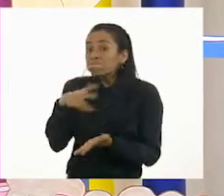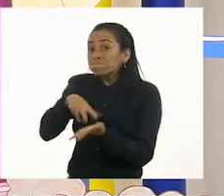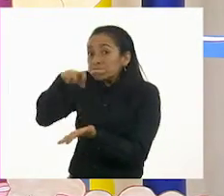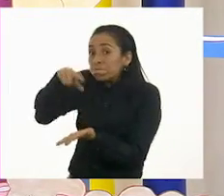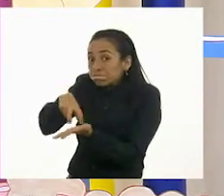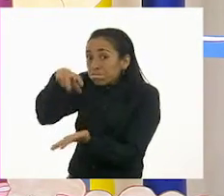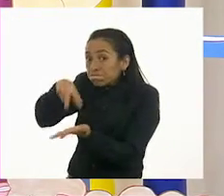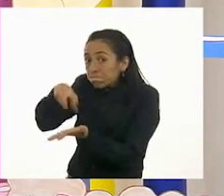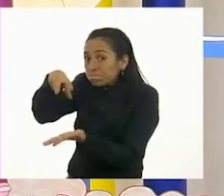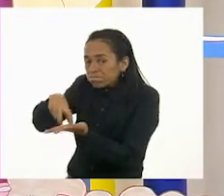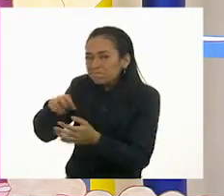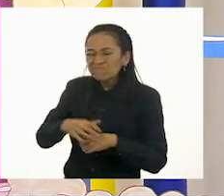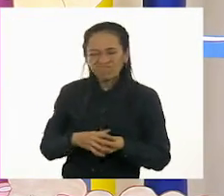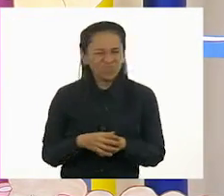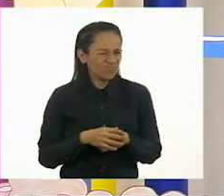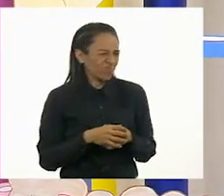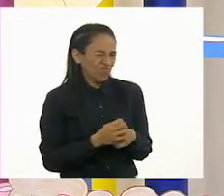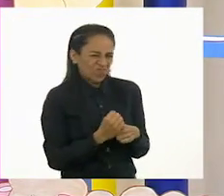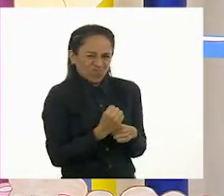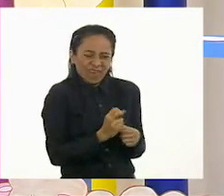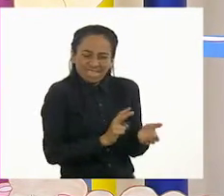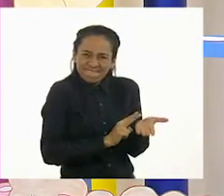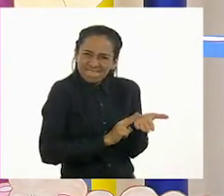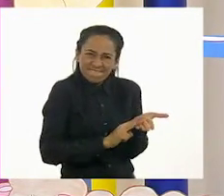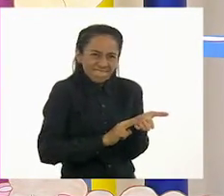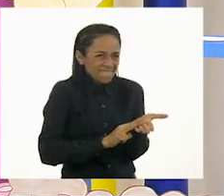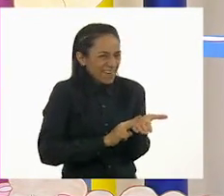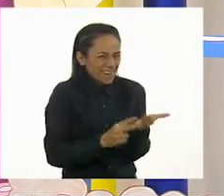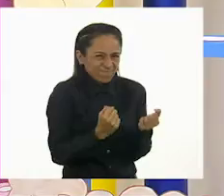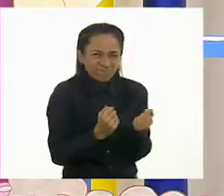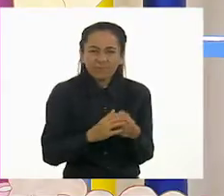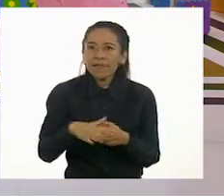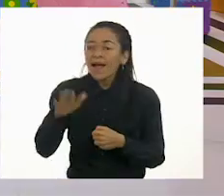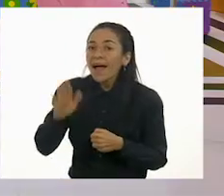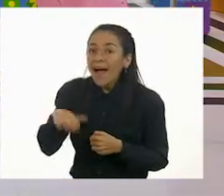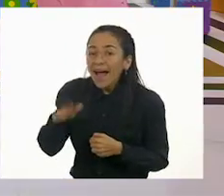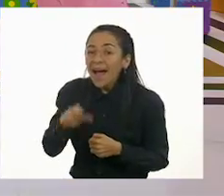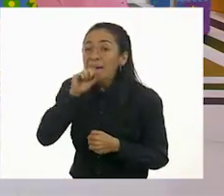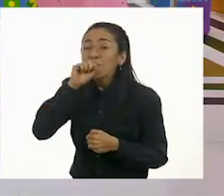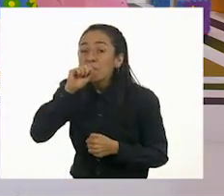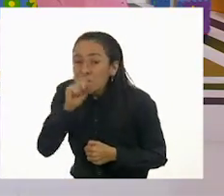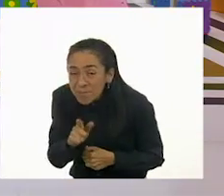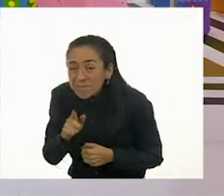No, es verde, muy verde. Una vaquita marina.